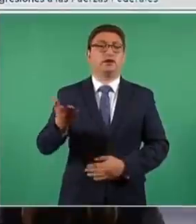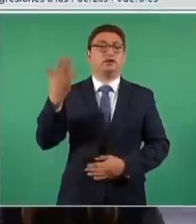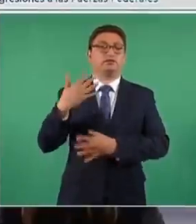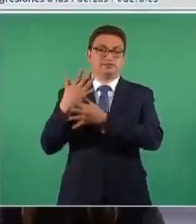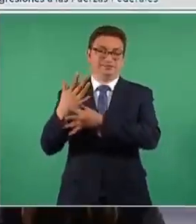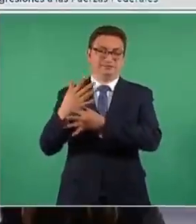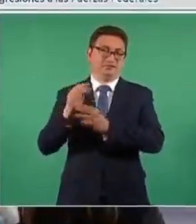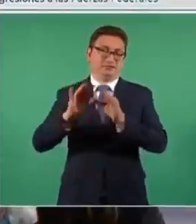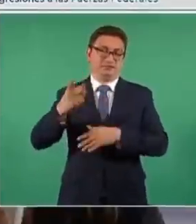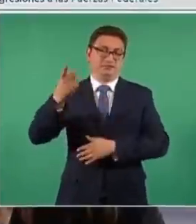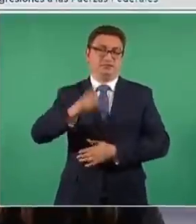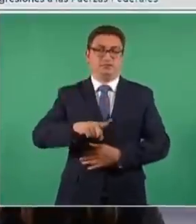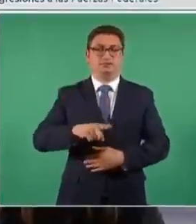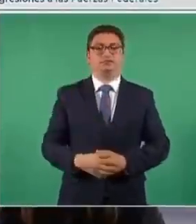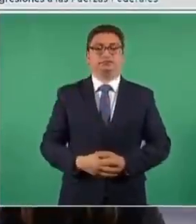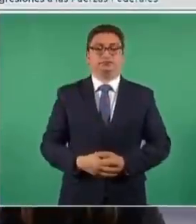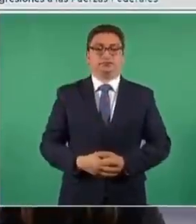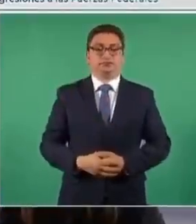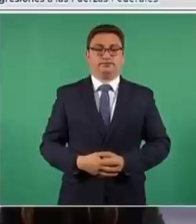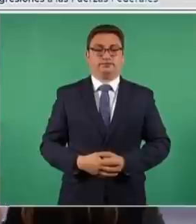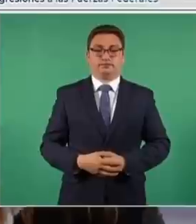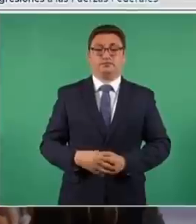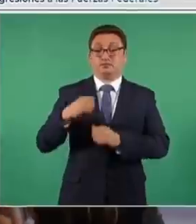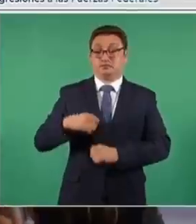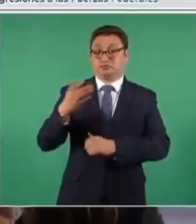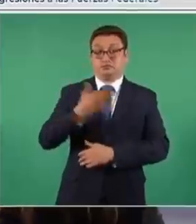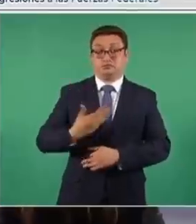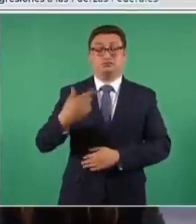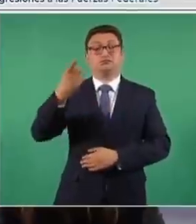le daban la orden desde Los Pinos,